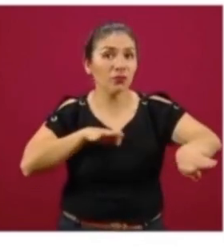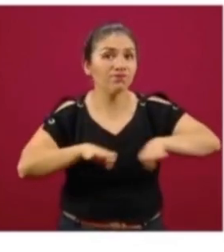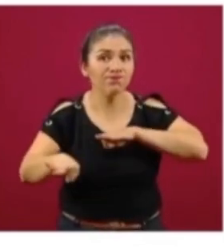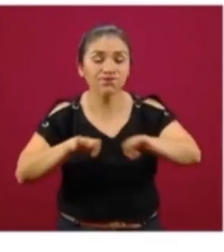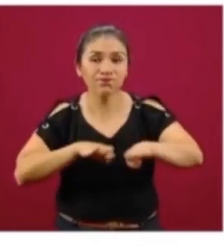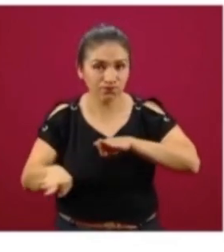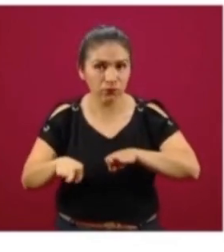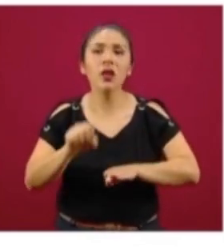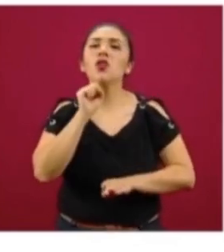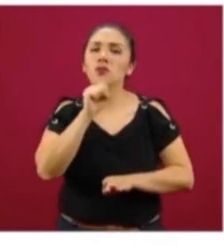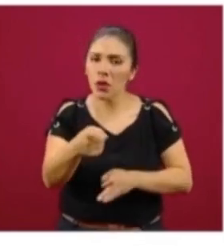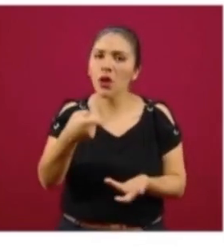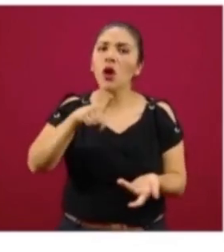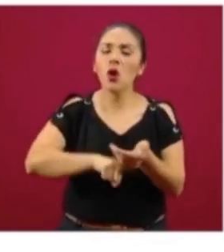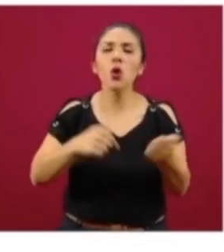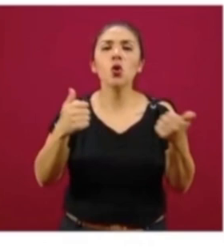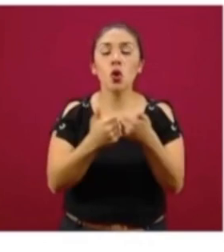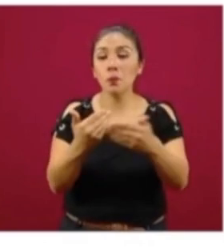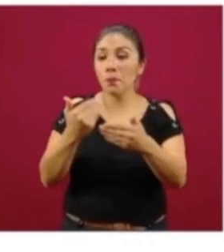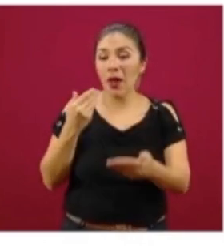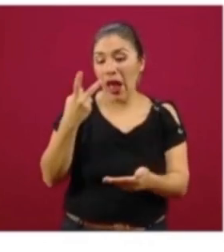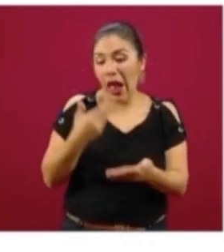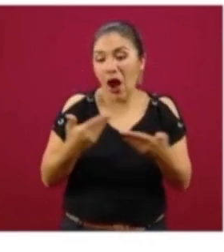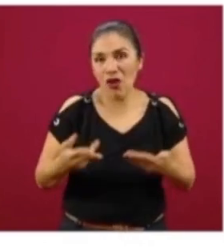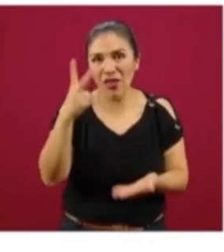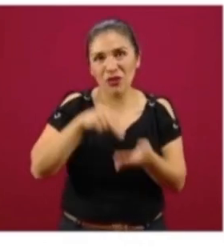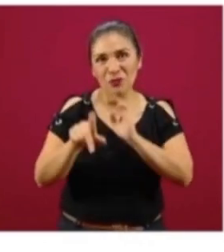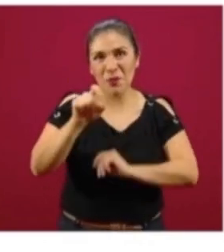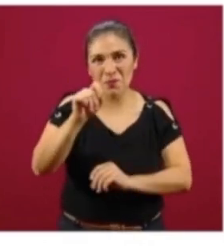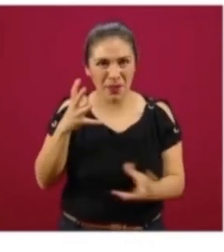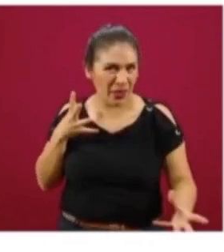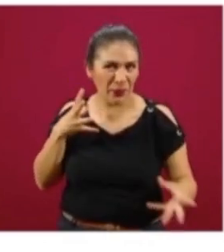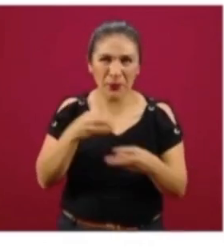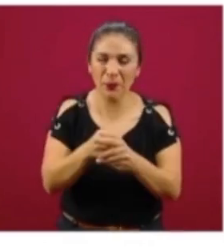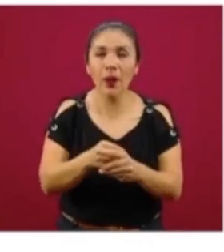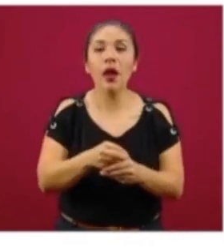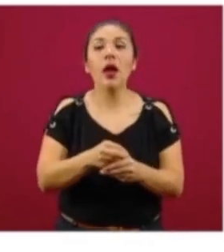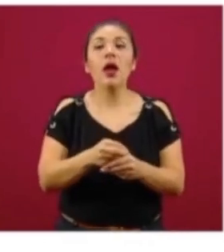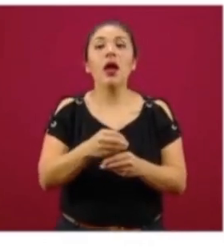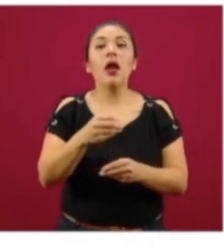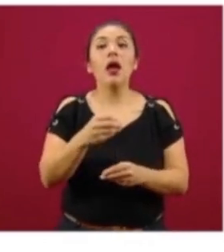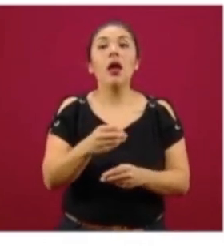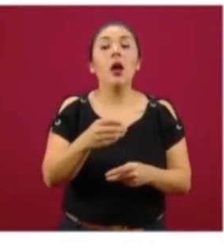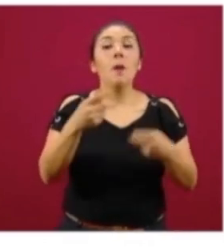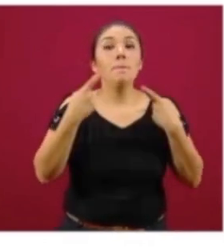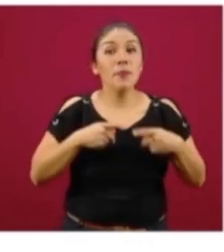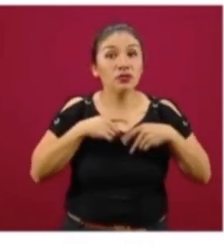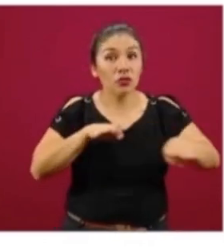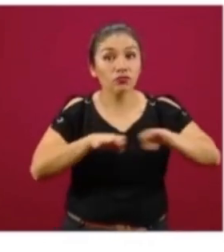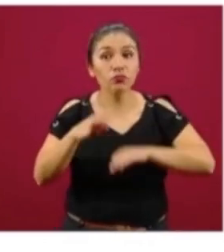ya incluyendo la parte del 2020, de 430 mil.